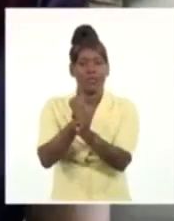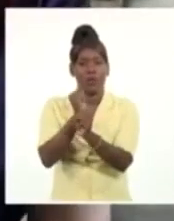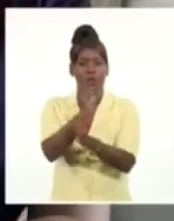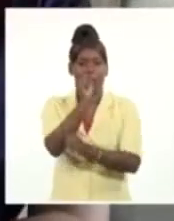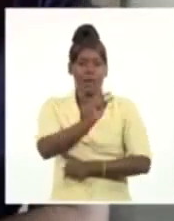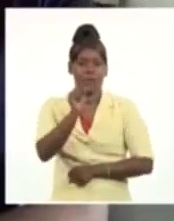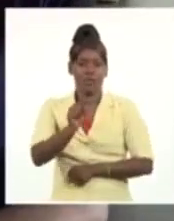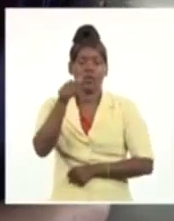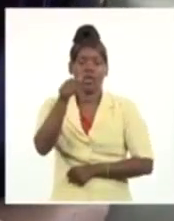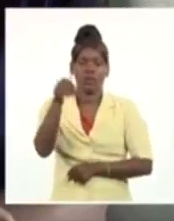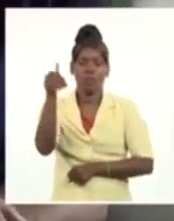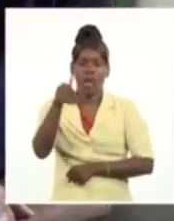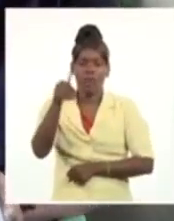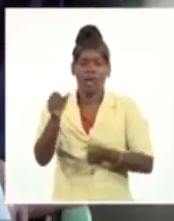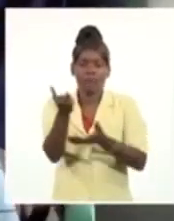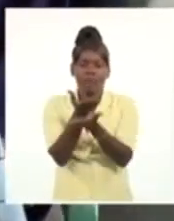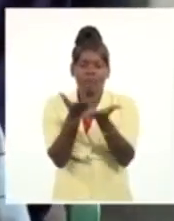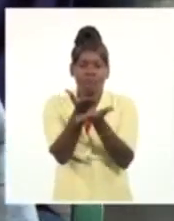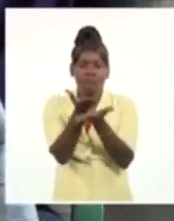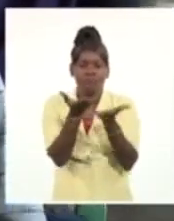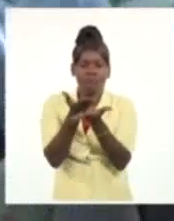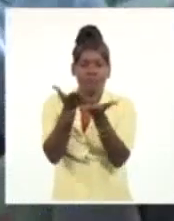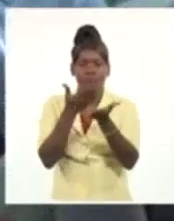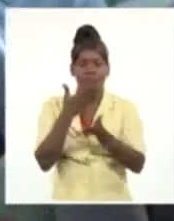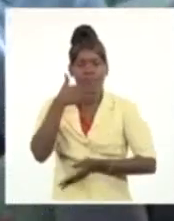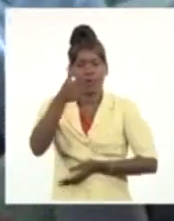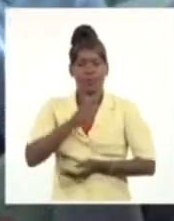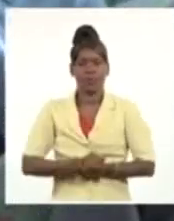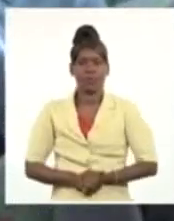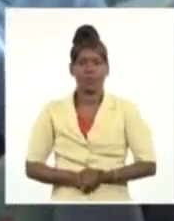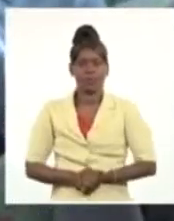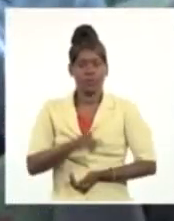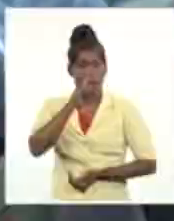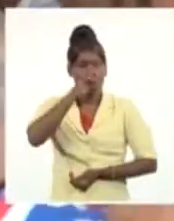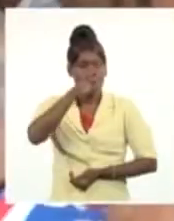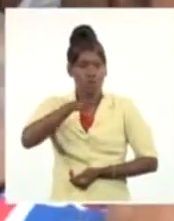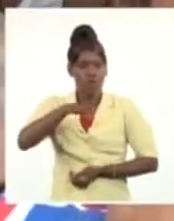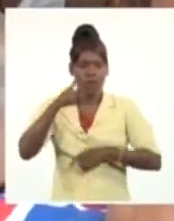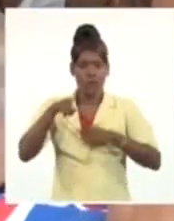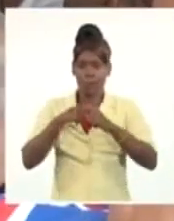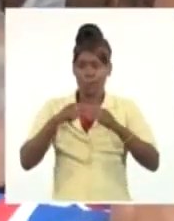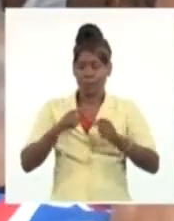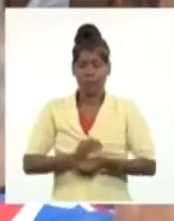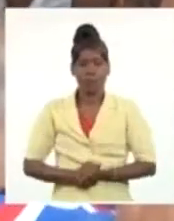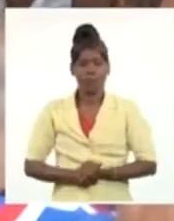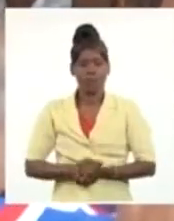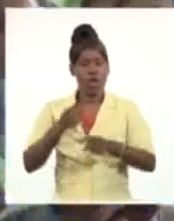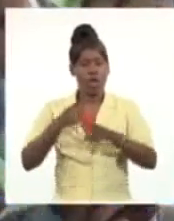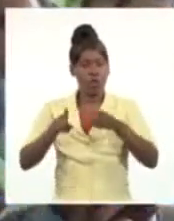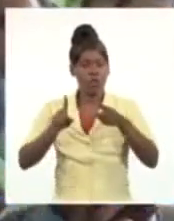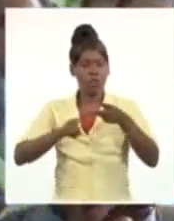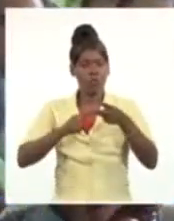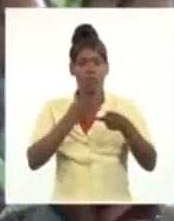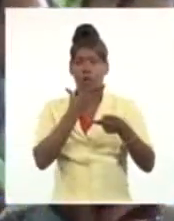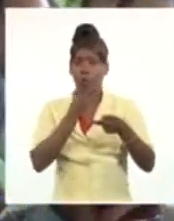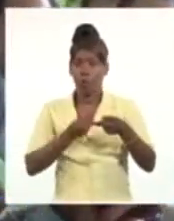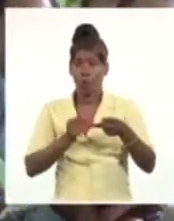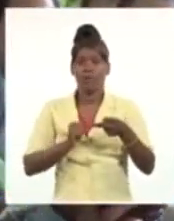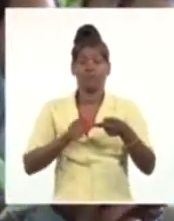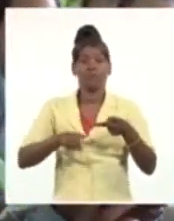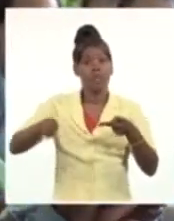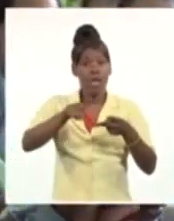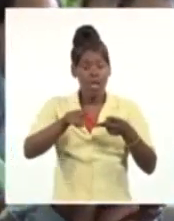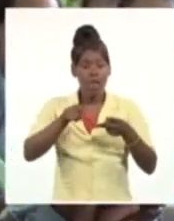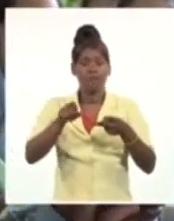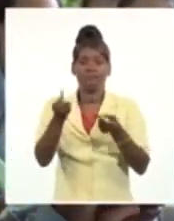habitantes del Consejo Popular Manajanabo. Niños, adolescentes y jóvenes hablaron con orgullo de los nominados y les